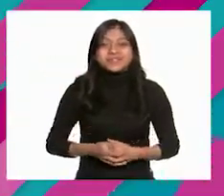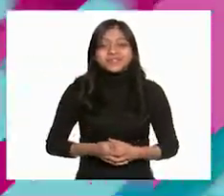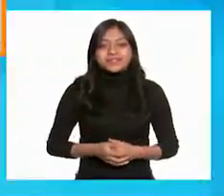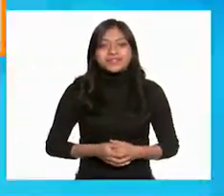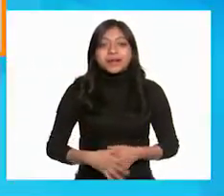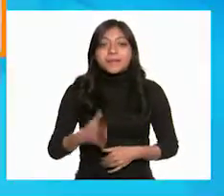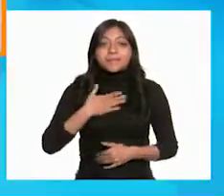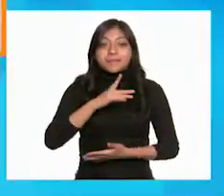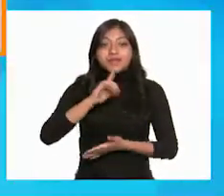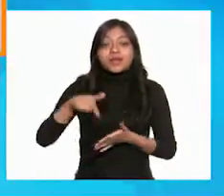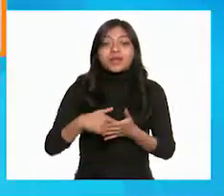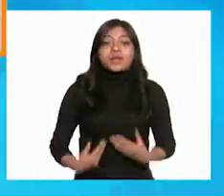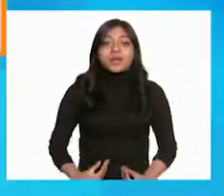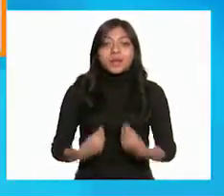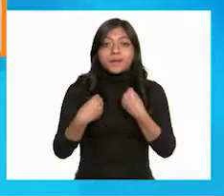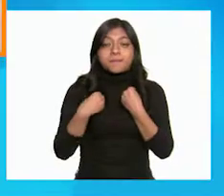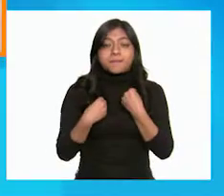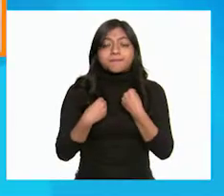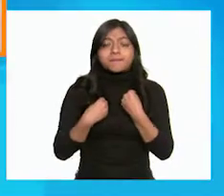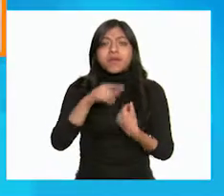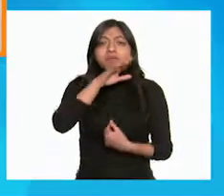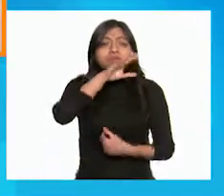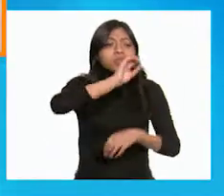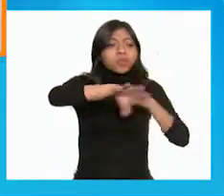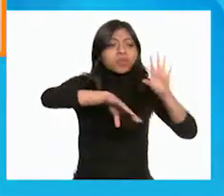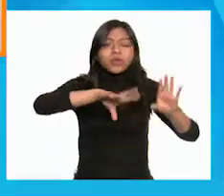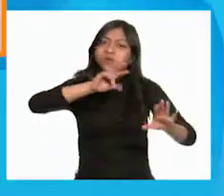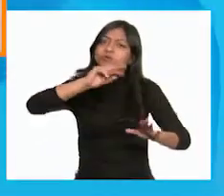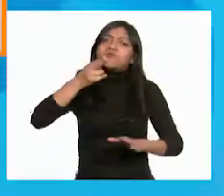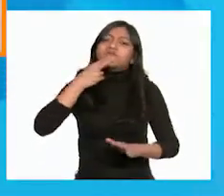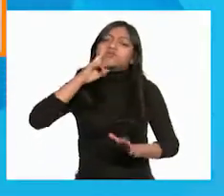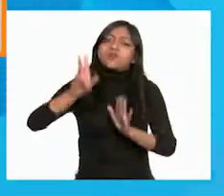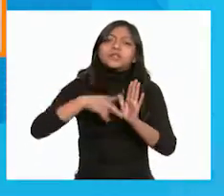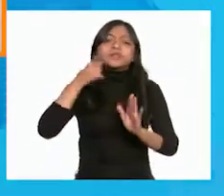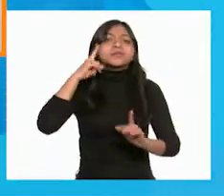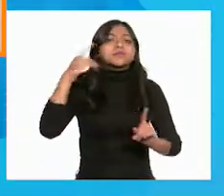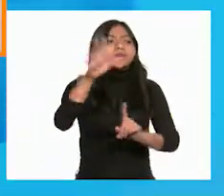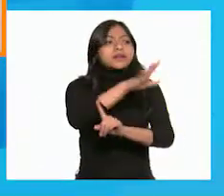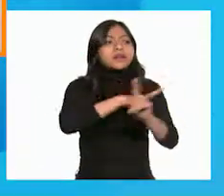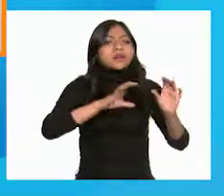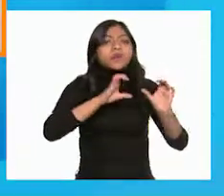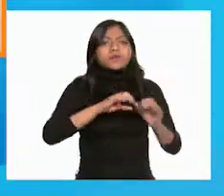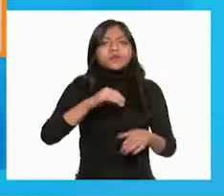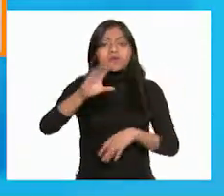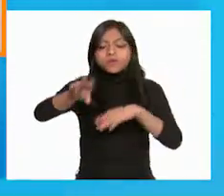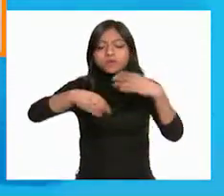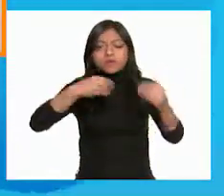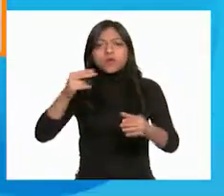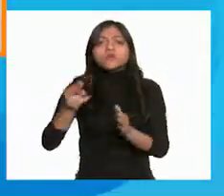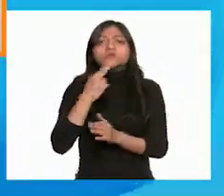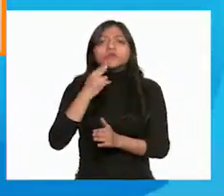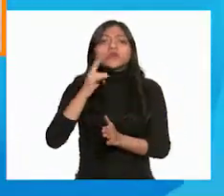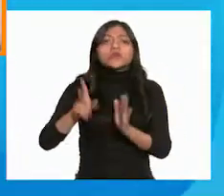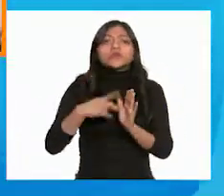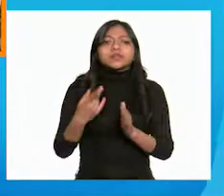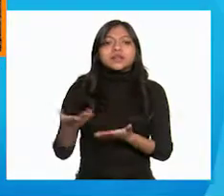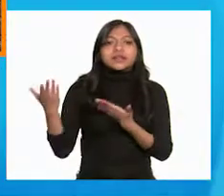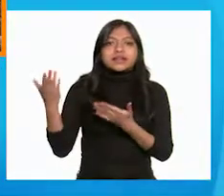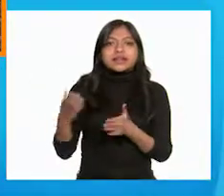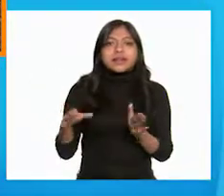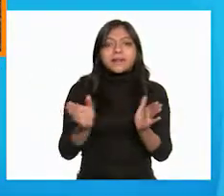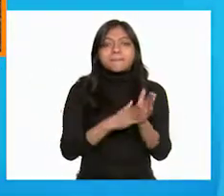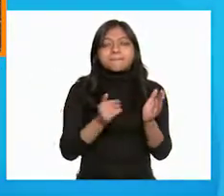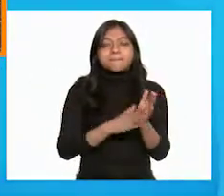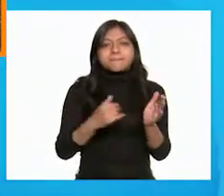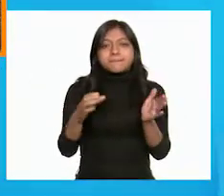Y en mi comunidad reciclamos para cuidar el medio ambiente. En reciclamos las cajas de